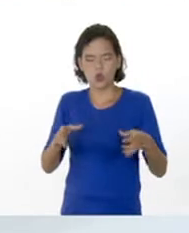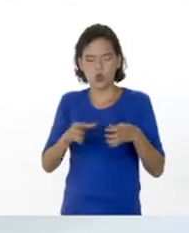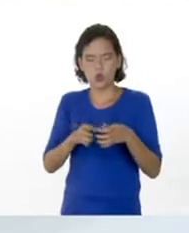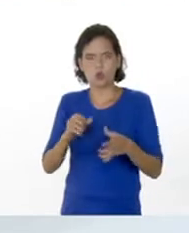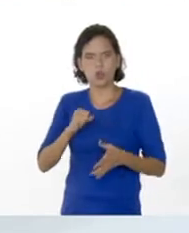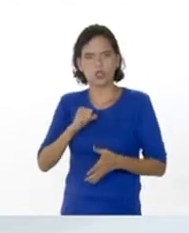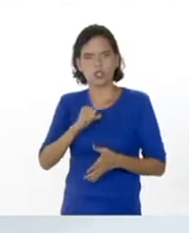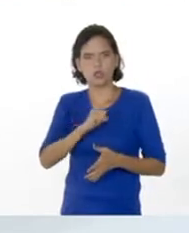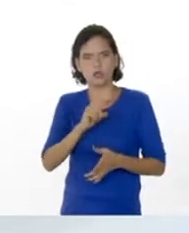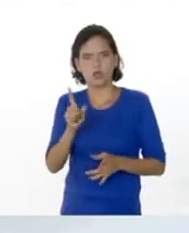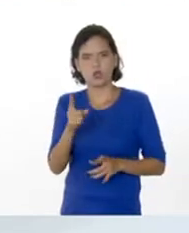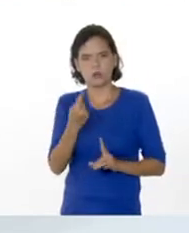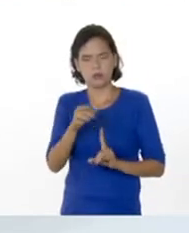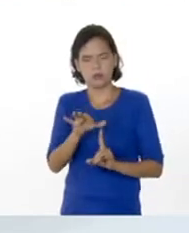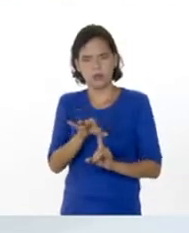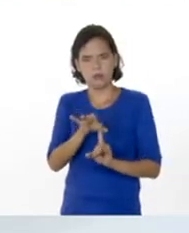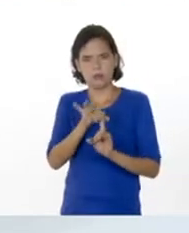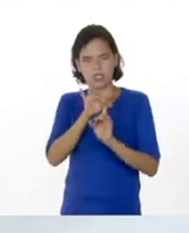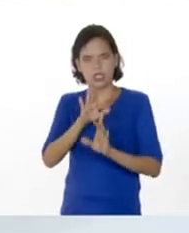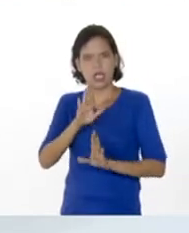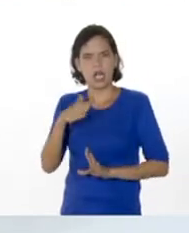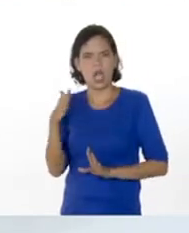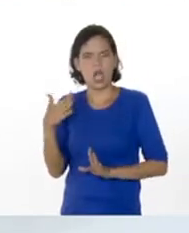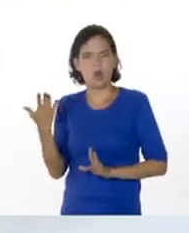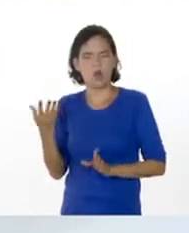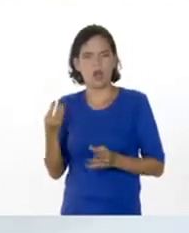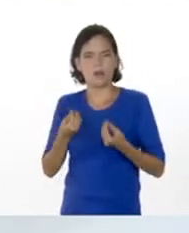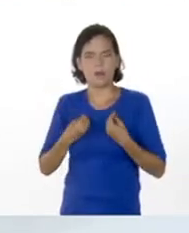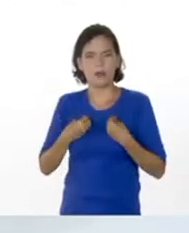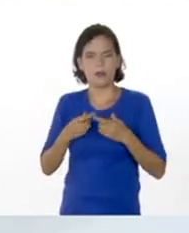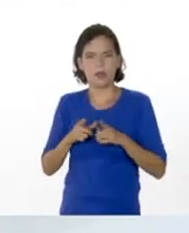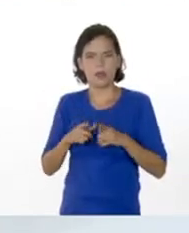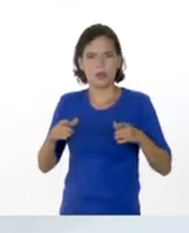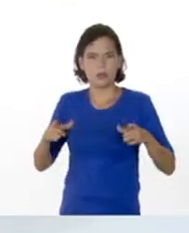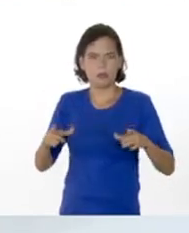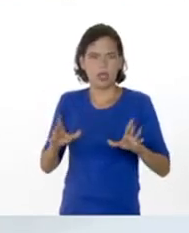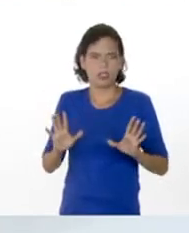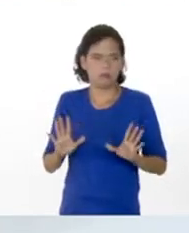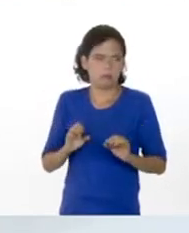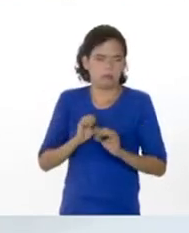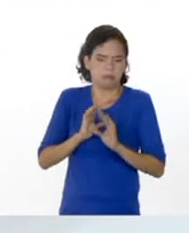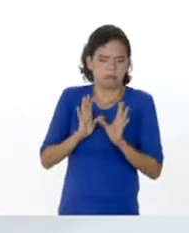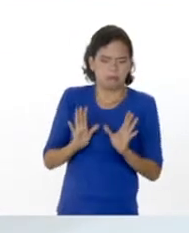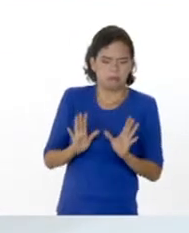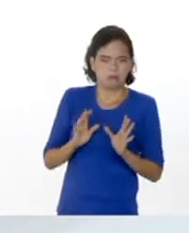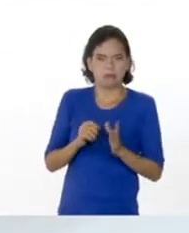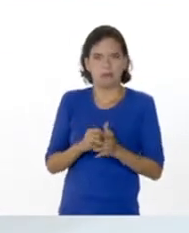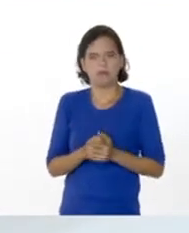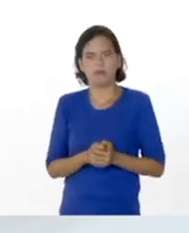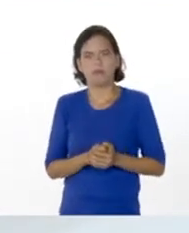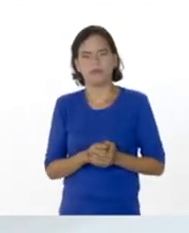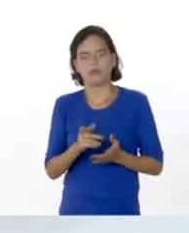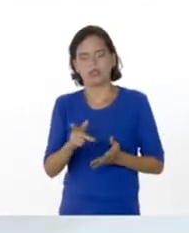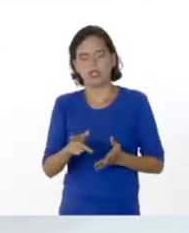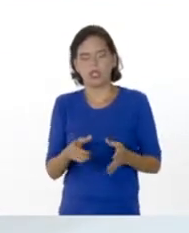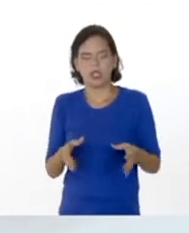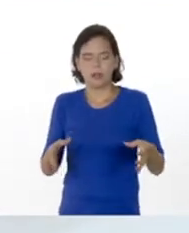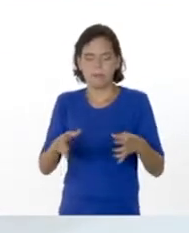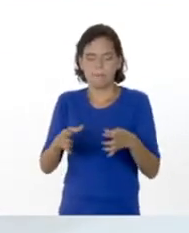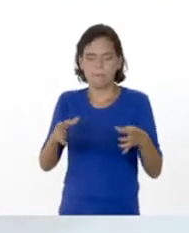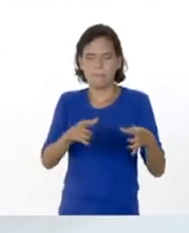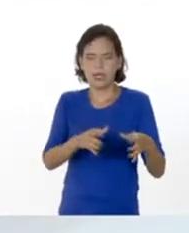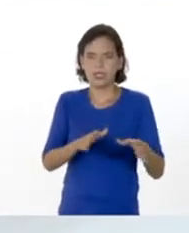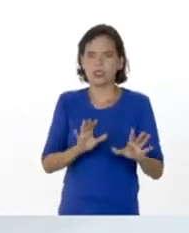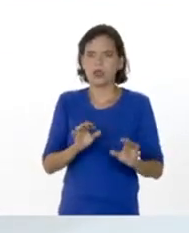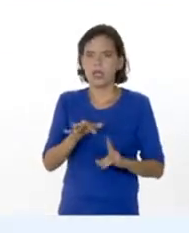especie, las cuales van a habitar en un sitio determinado con unas condiciones ambientales particulares. Ellos